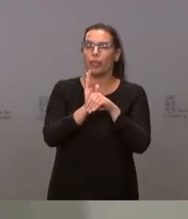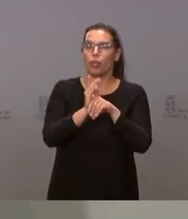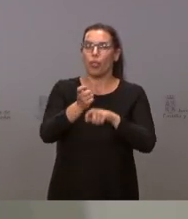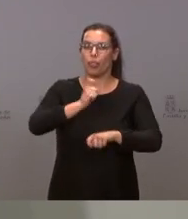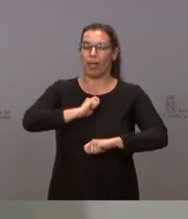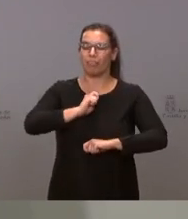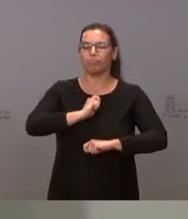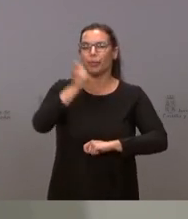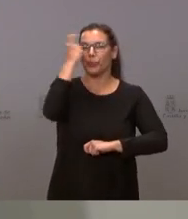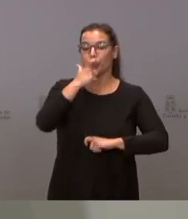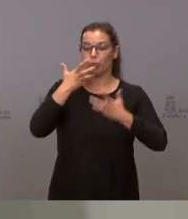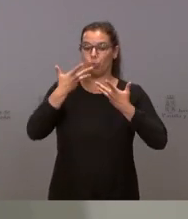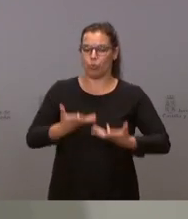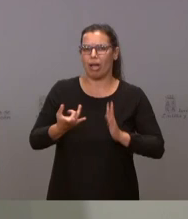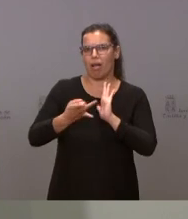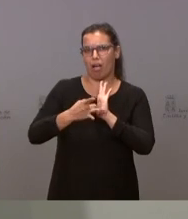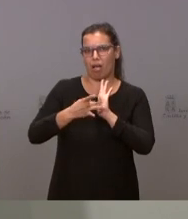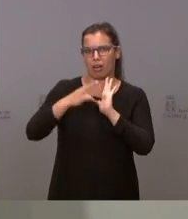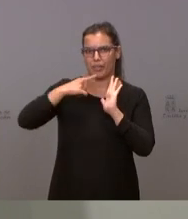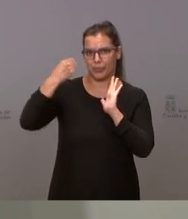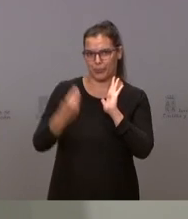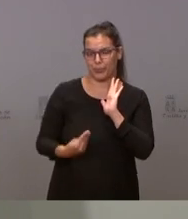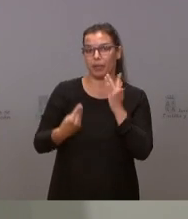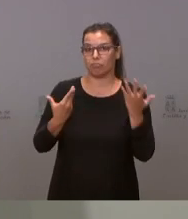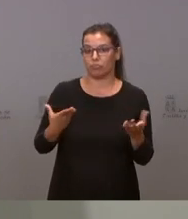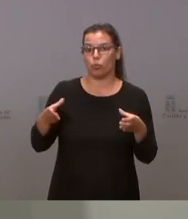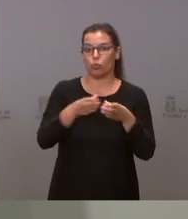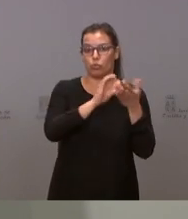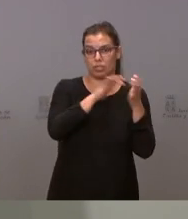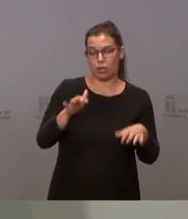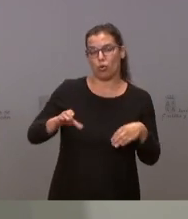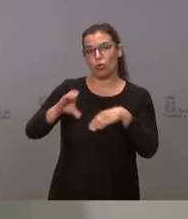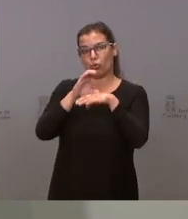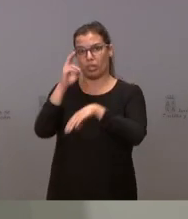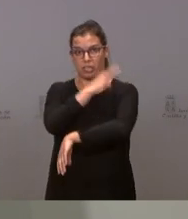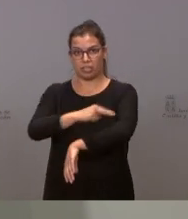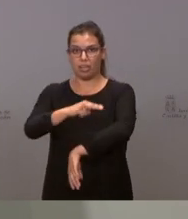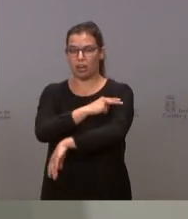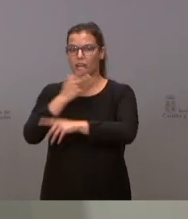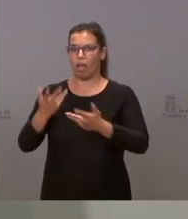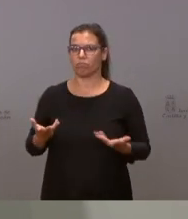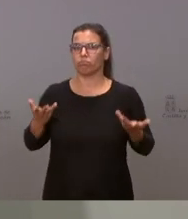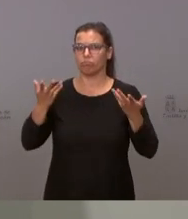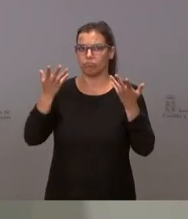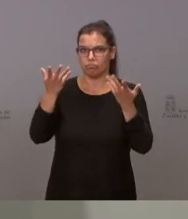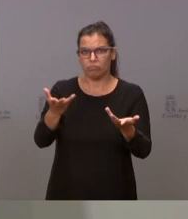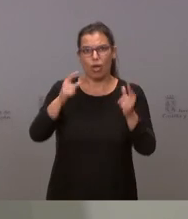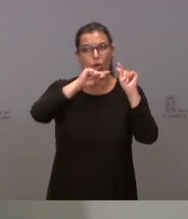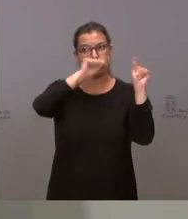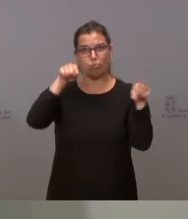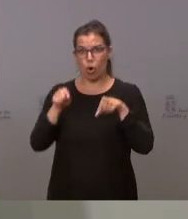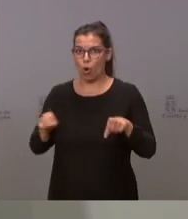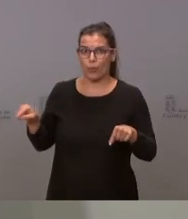de calidad, para lo cual la Junta y la Consejería de Sanidad van a desplegar en todas las provincias